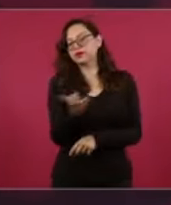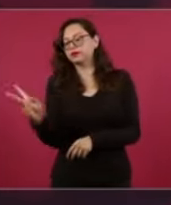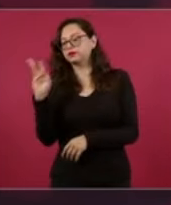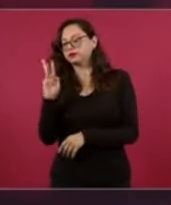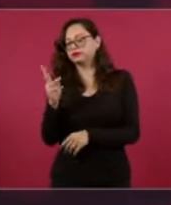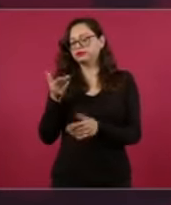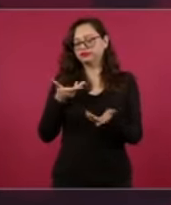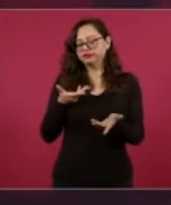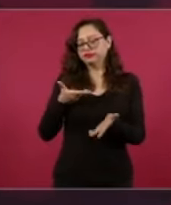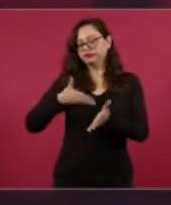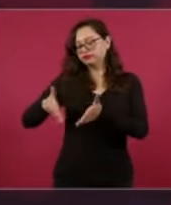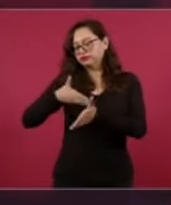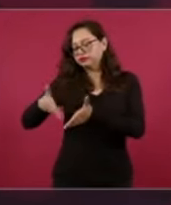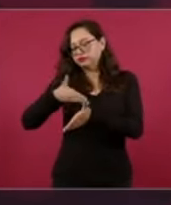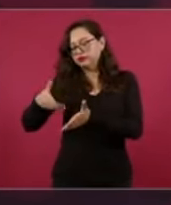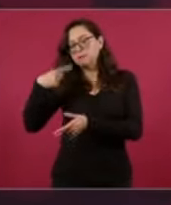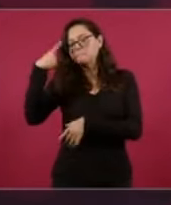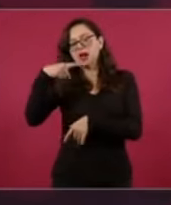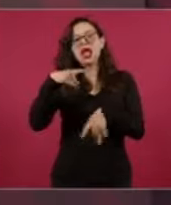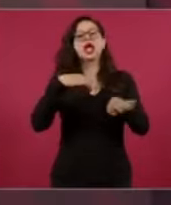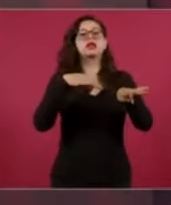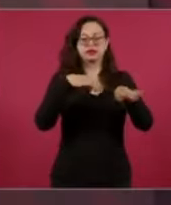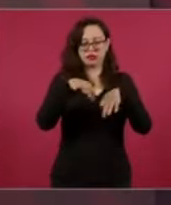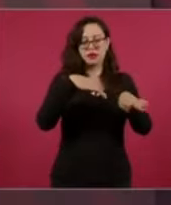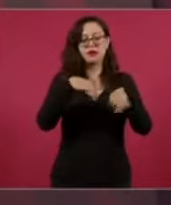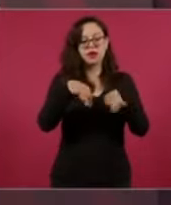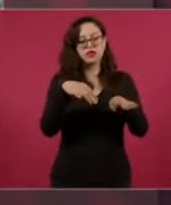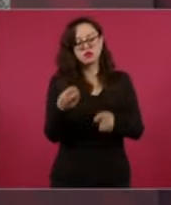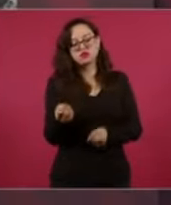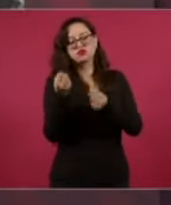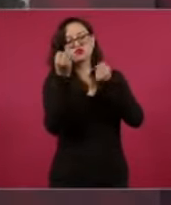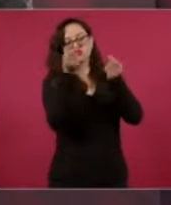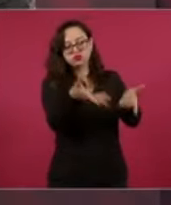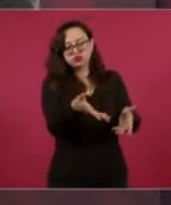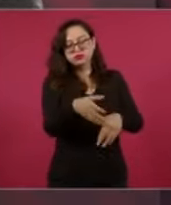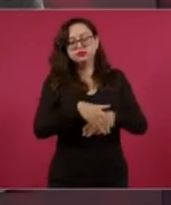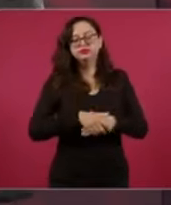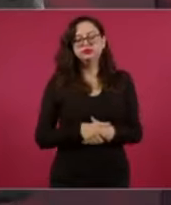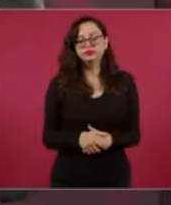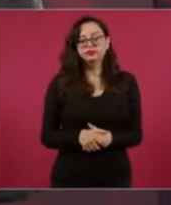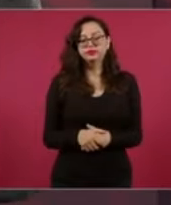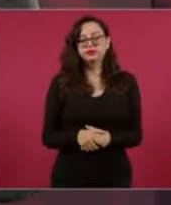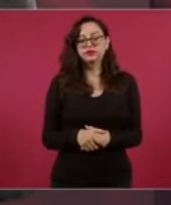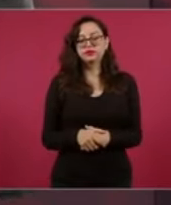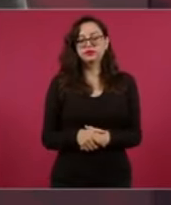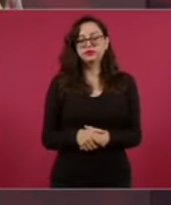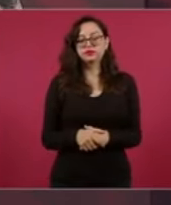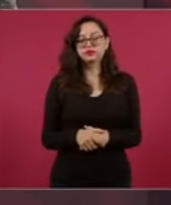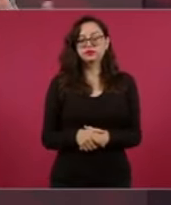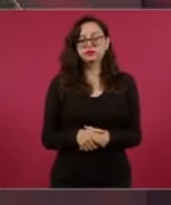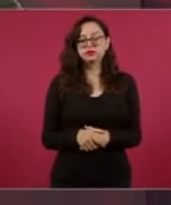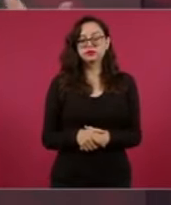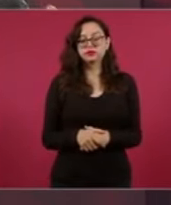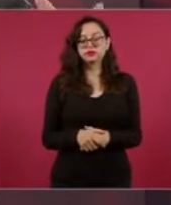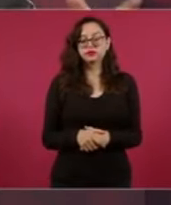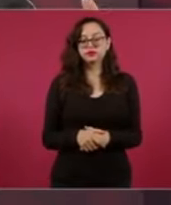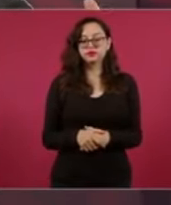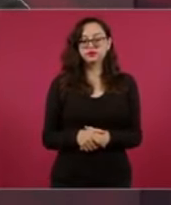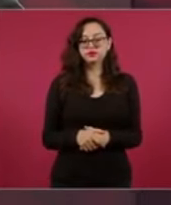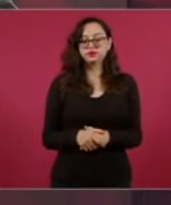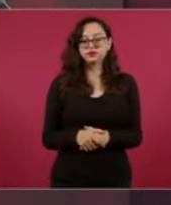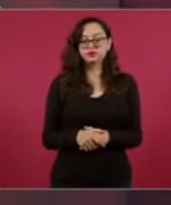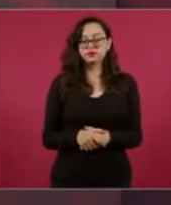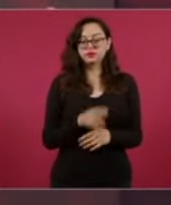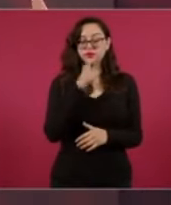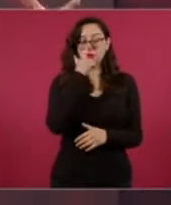a los trabajadores, ingenieros a los que trabajaban, y también les rentaban